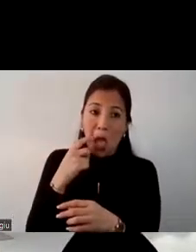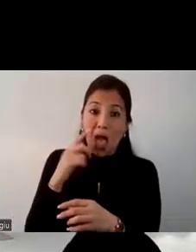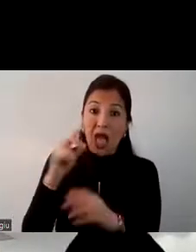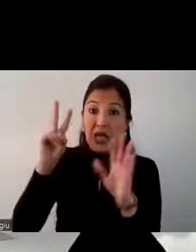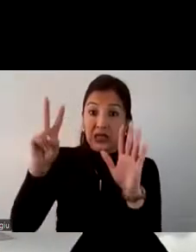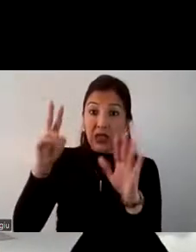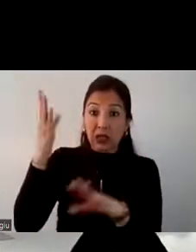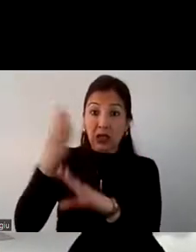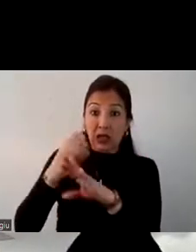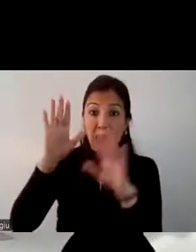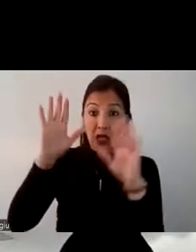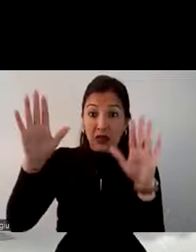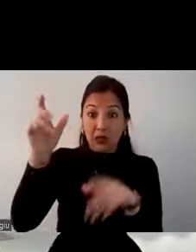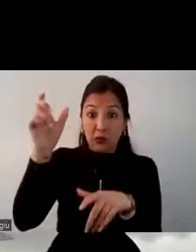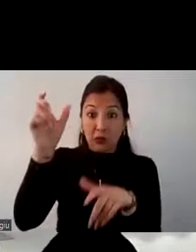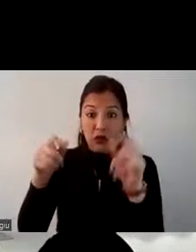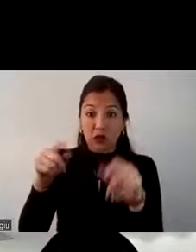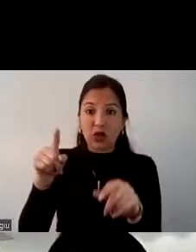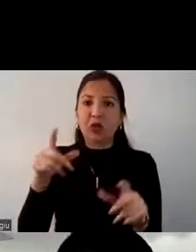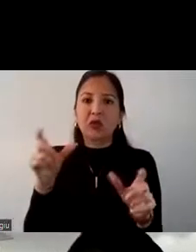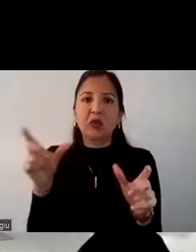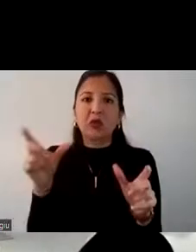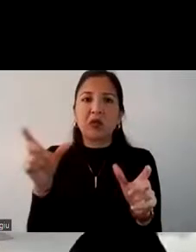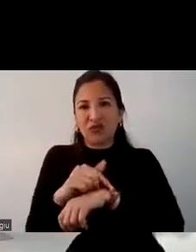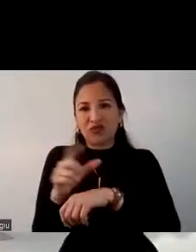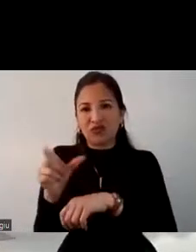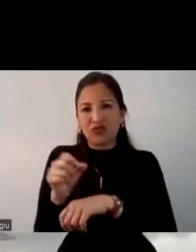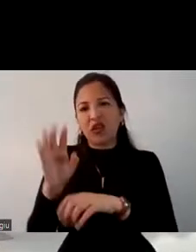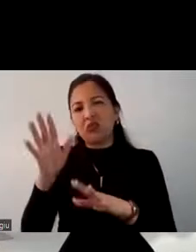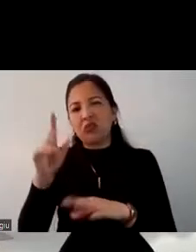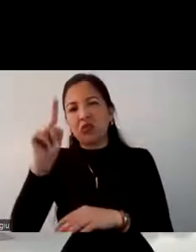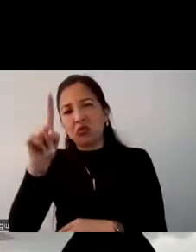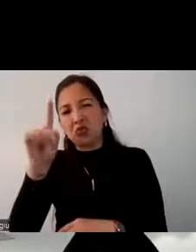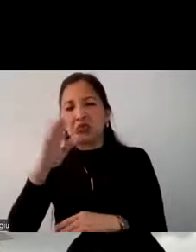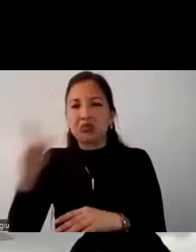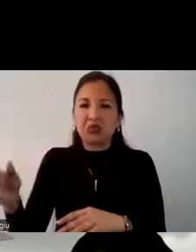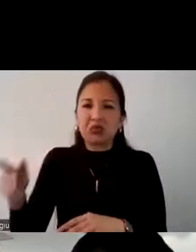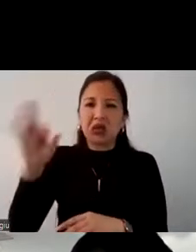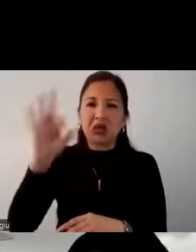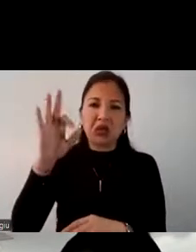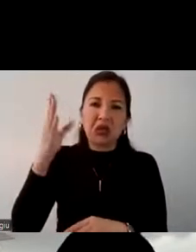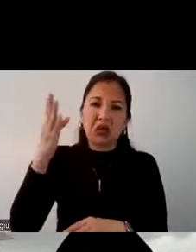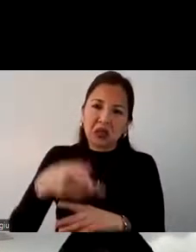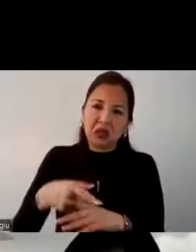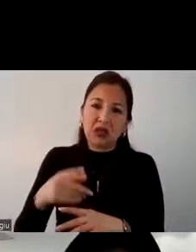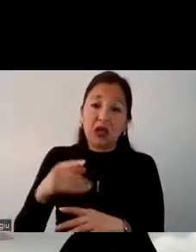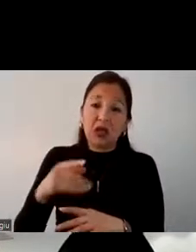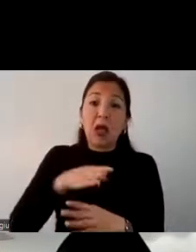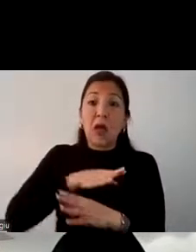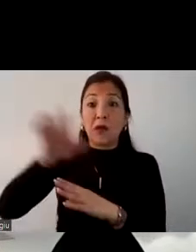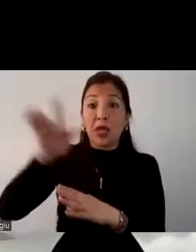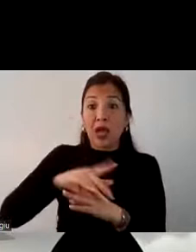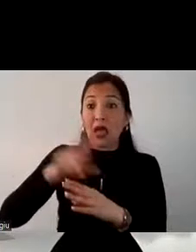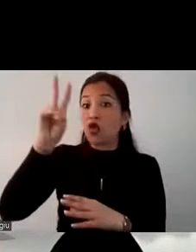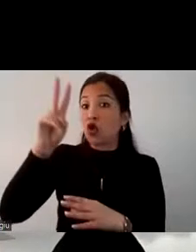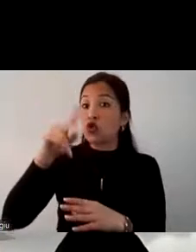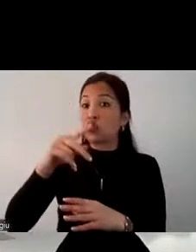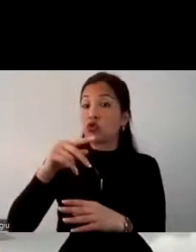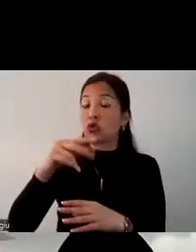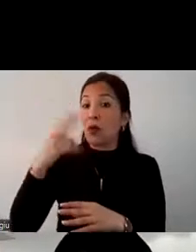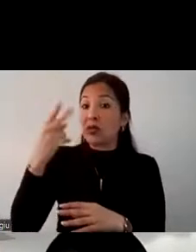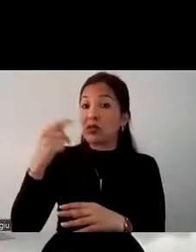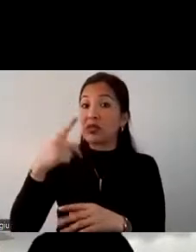decide tener una estadía corta máximo entre uno a tres días y viajan más de dos veces al año. Y un 46